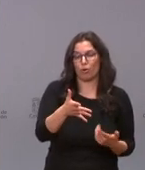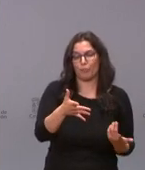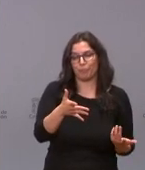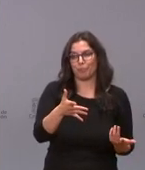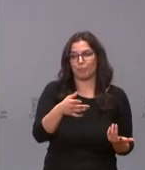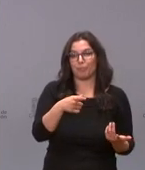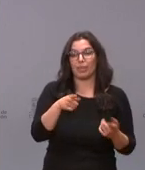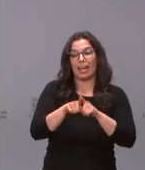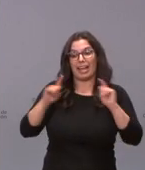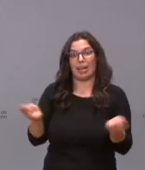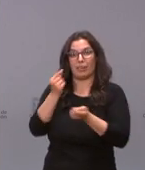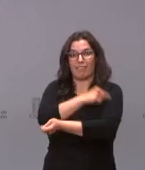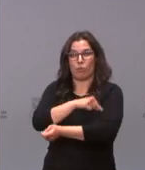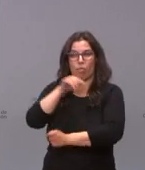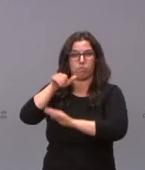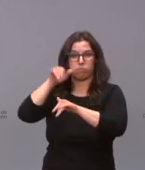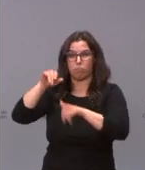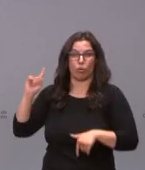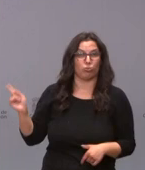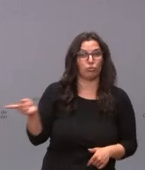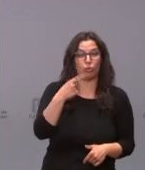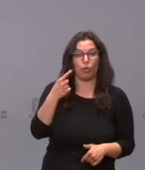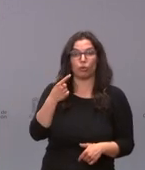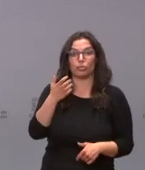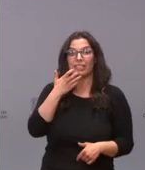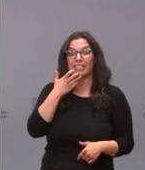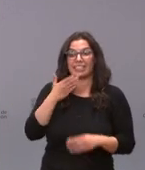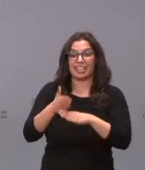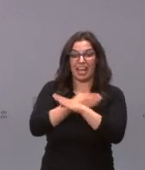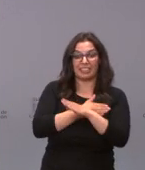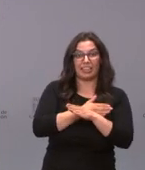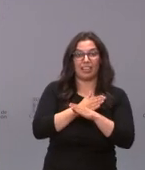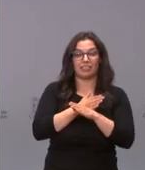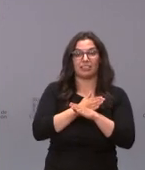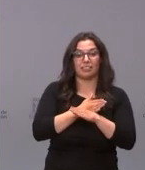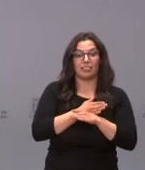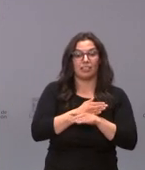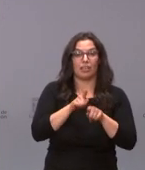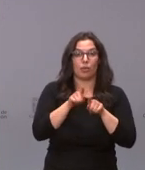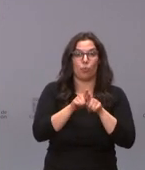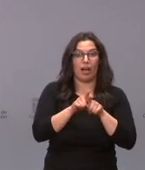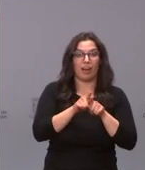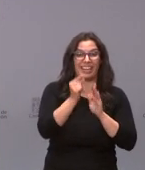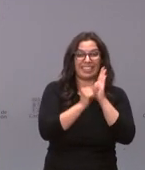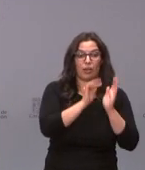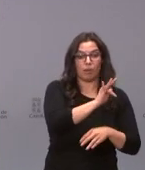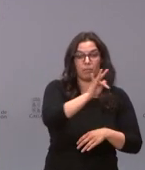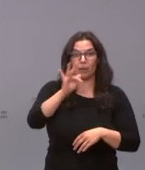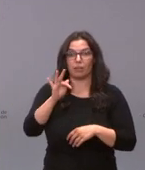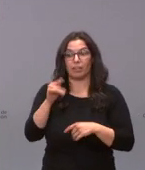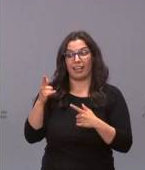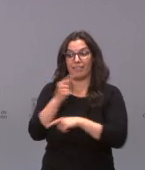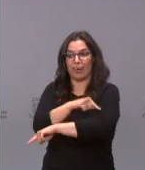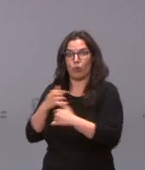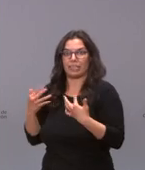campaña de vacunación masiva que si si pones muchos pasos previos probablemente no consigues acelerar el ritmo de